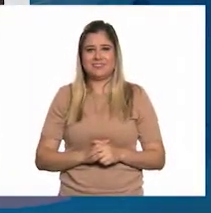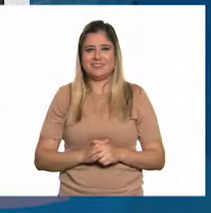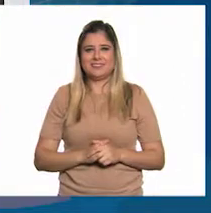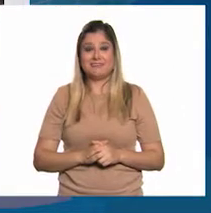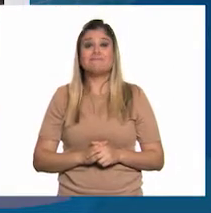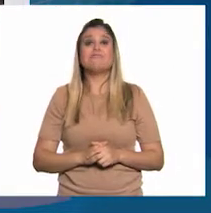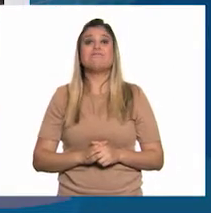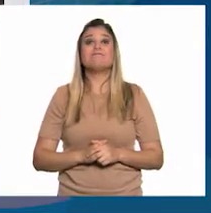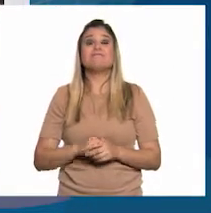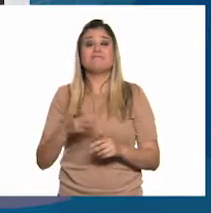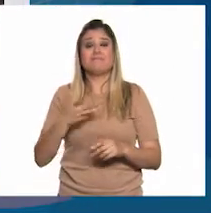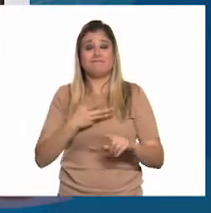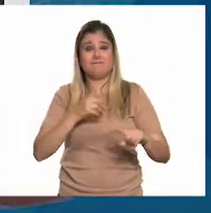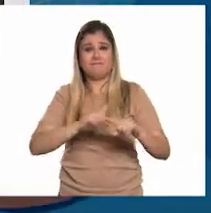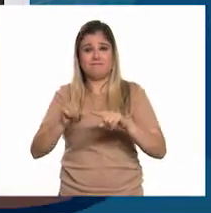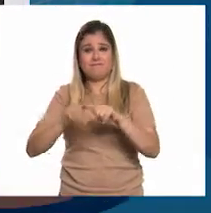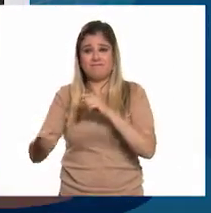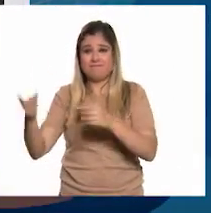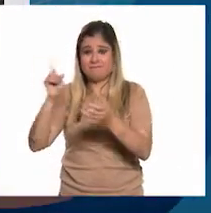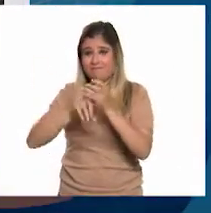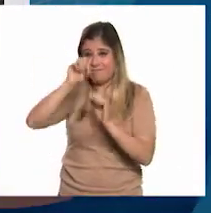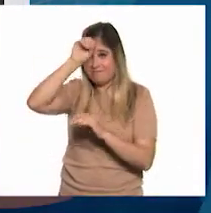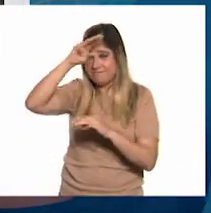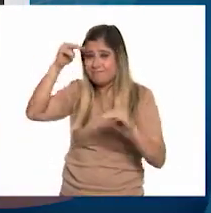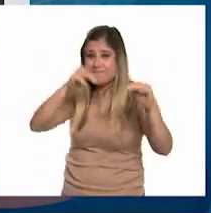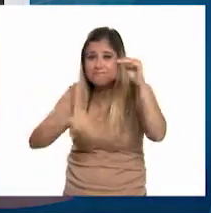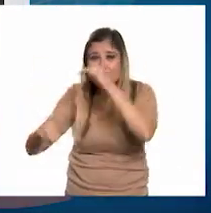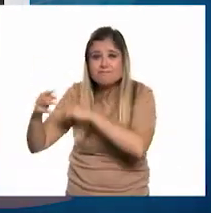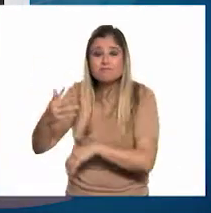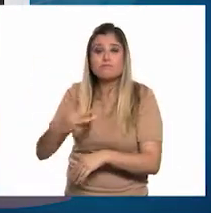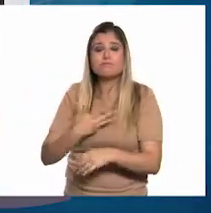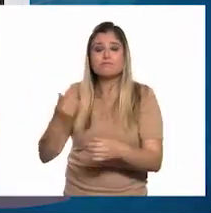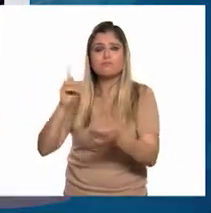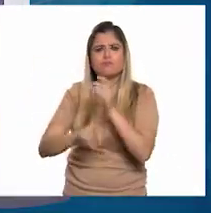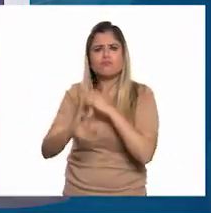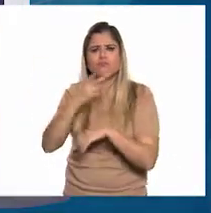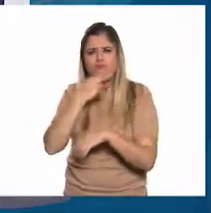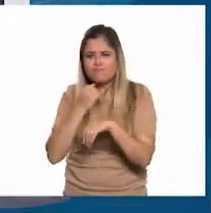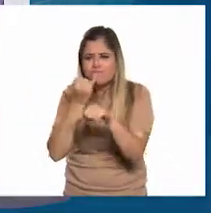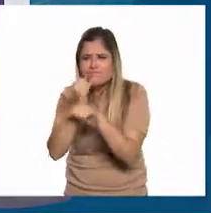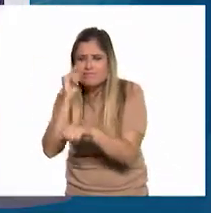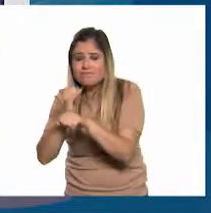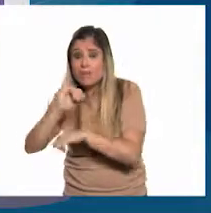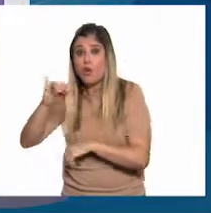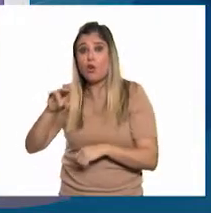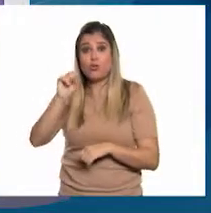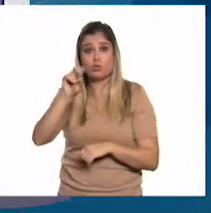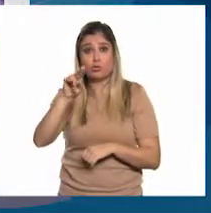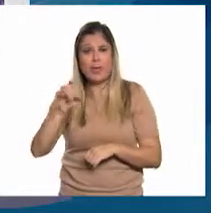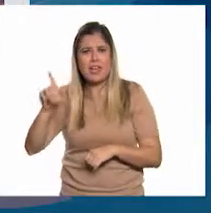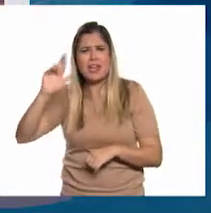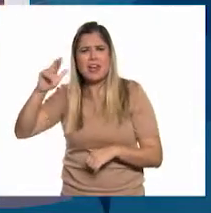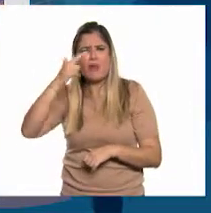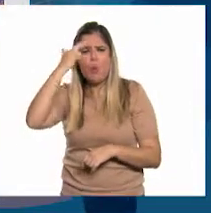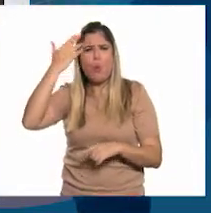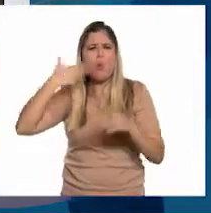Ropa y botas colgadas afuera de la mina indican que hay hombres trabajando. Josué tiene recuerdos desde niño de aquí,